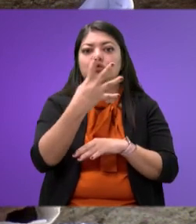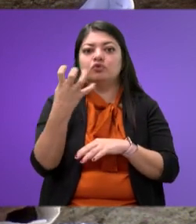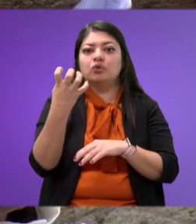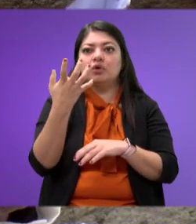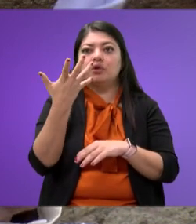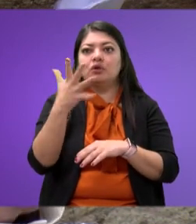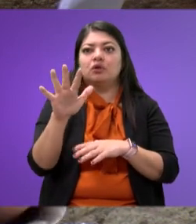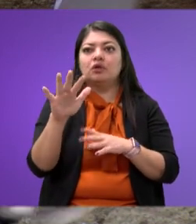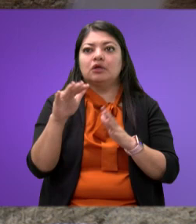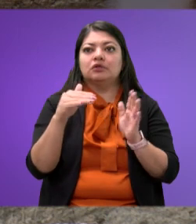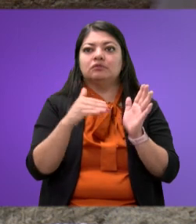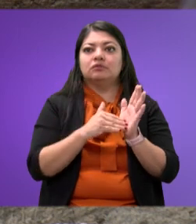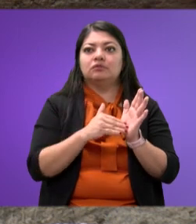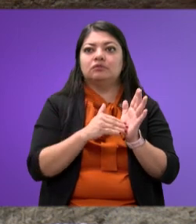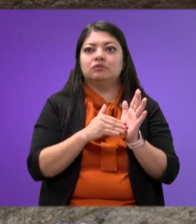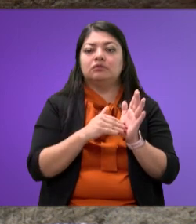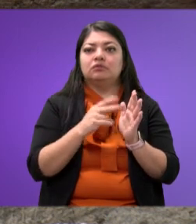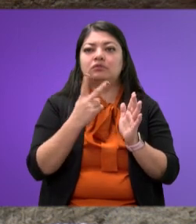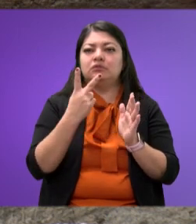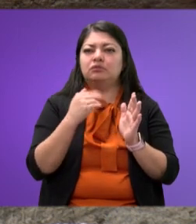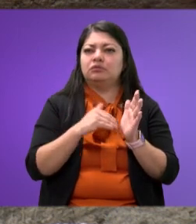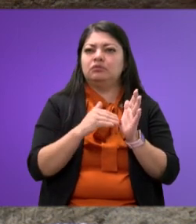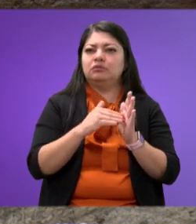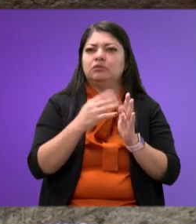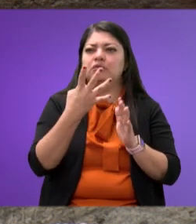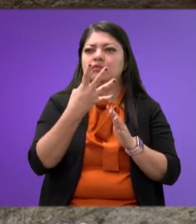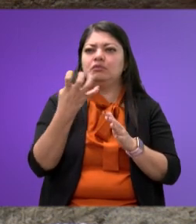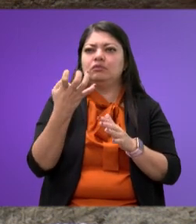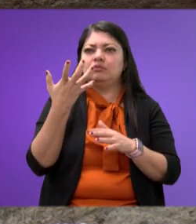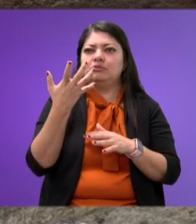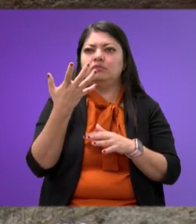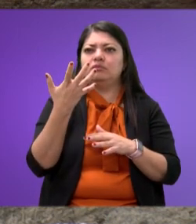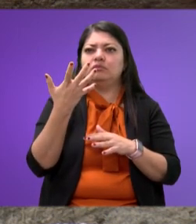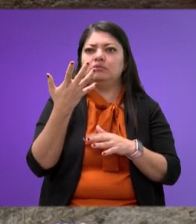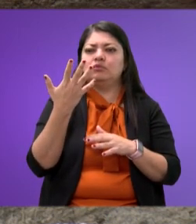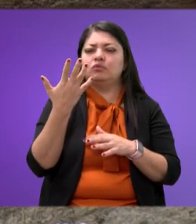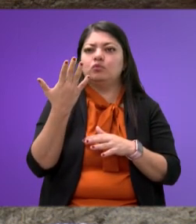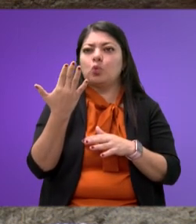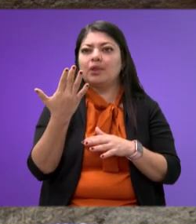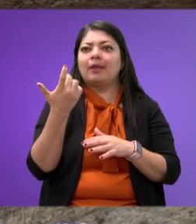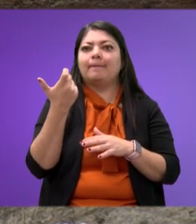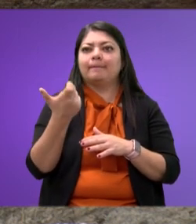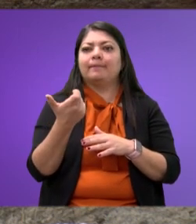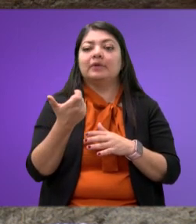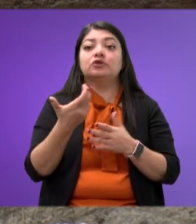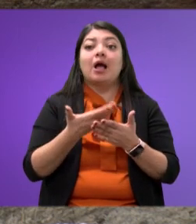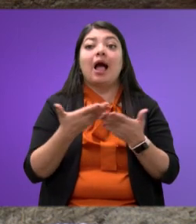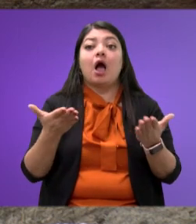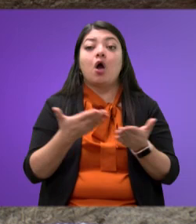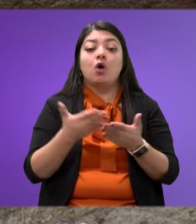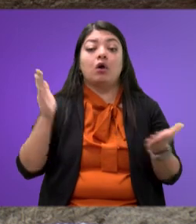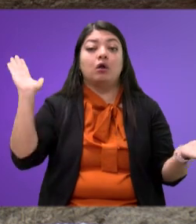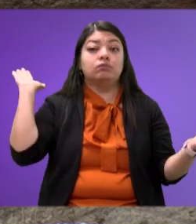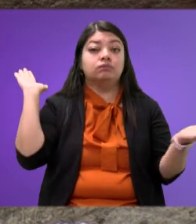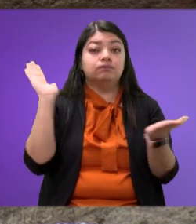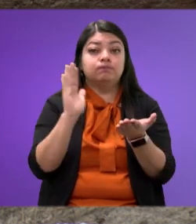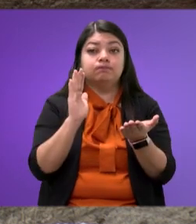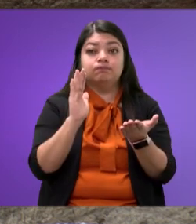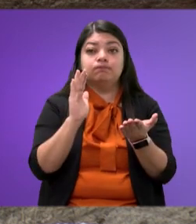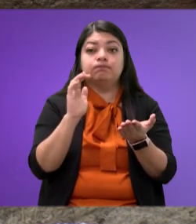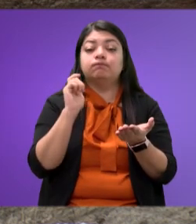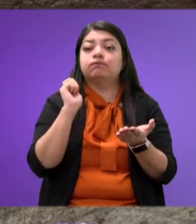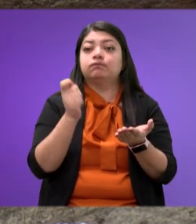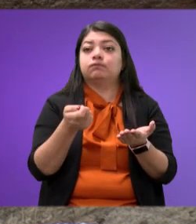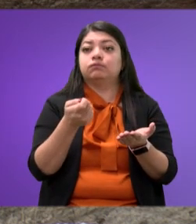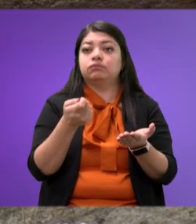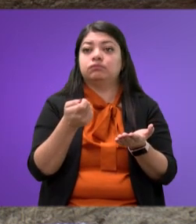.450 pesos y ahora se redujo en más de